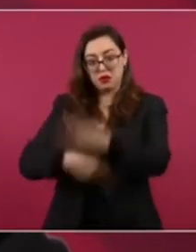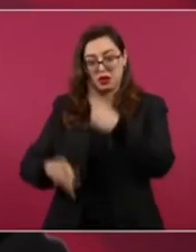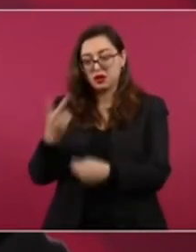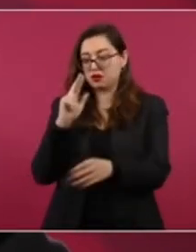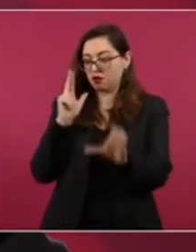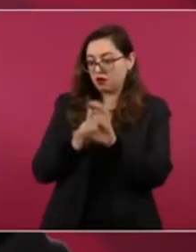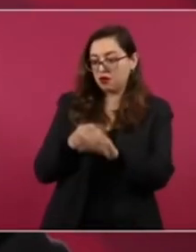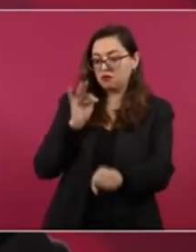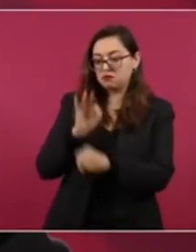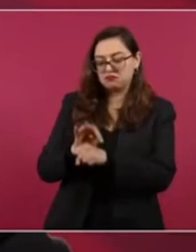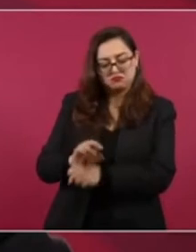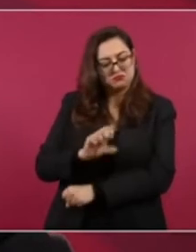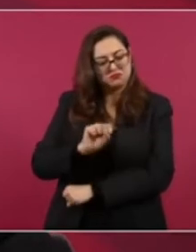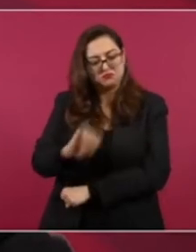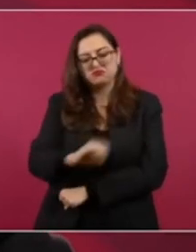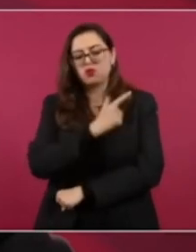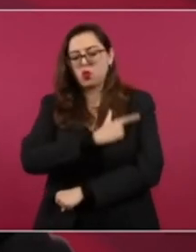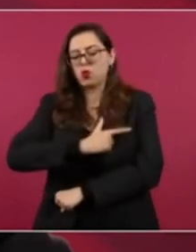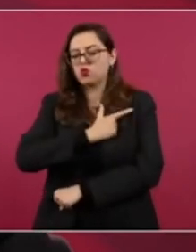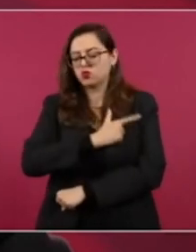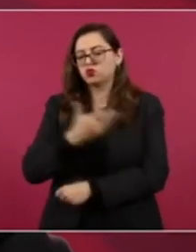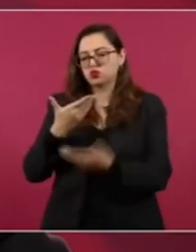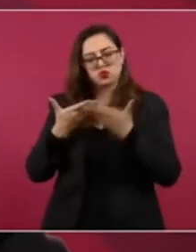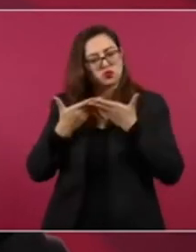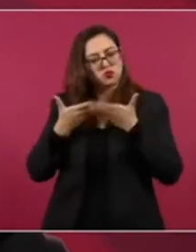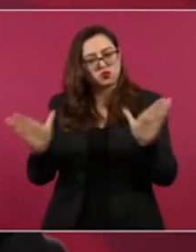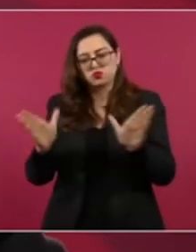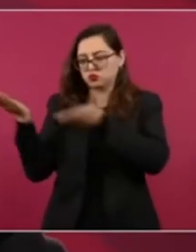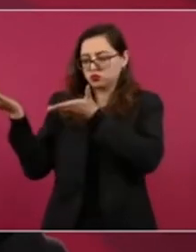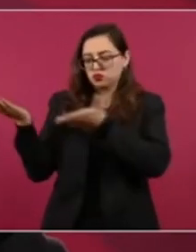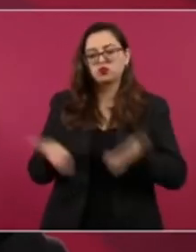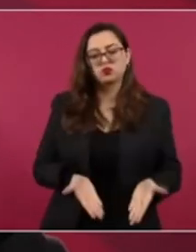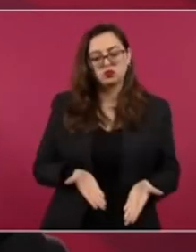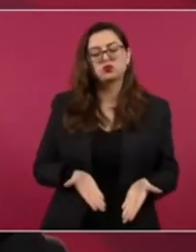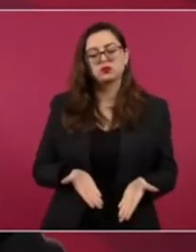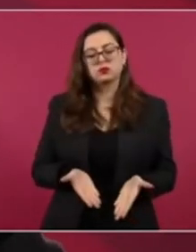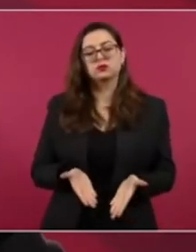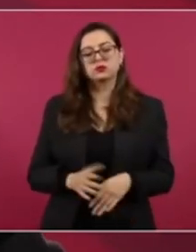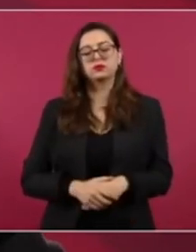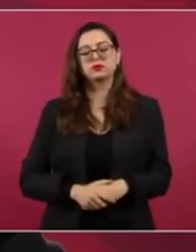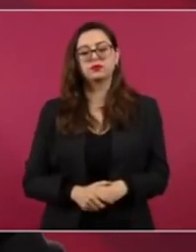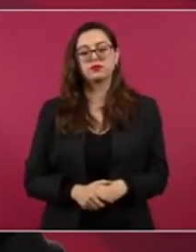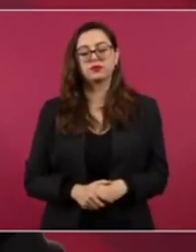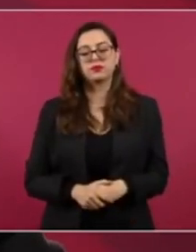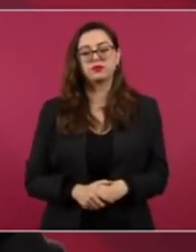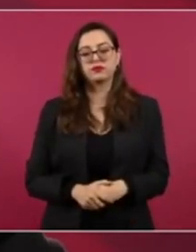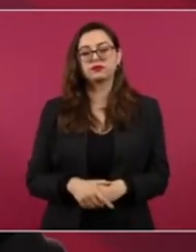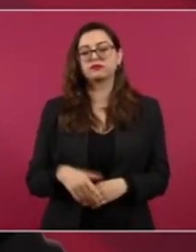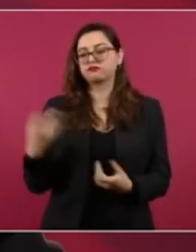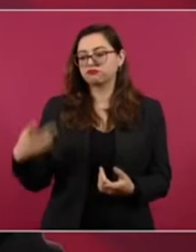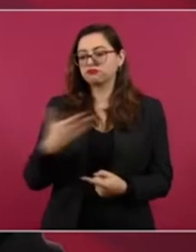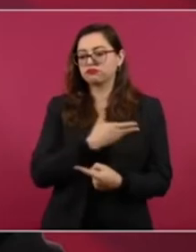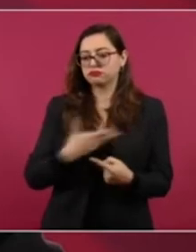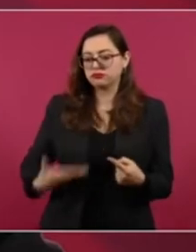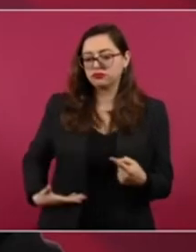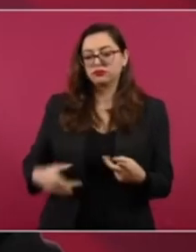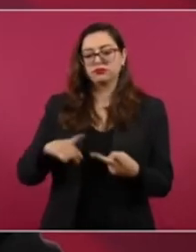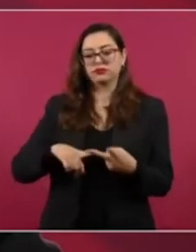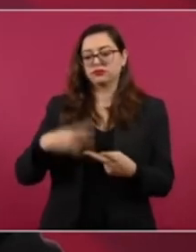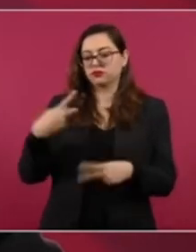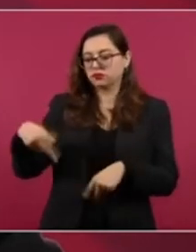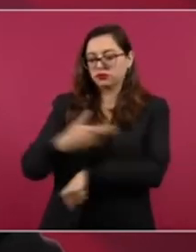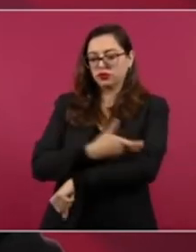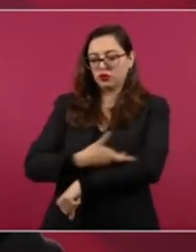para el presidente de Perú, para su familia, para